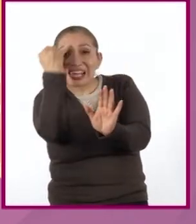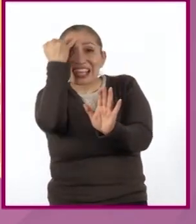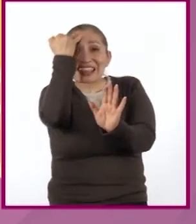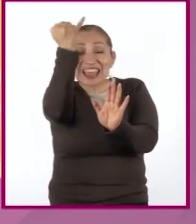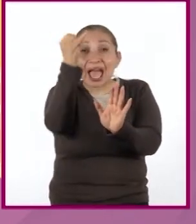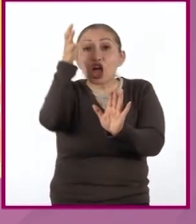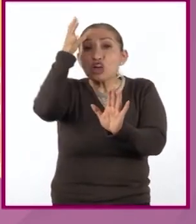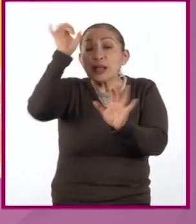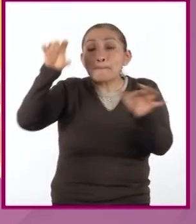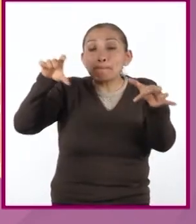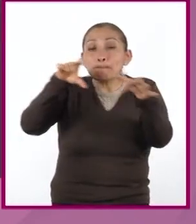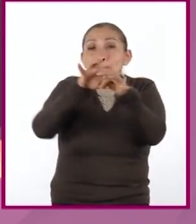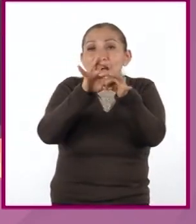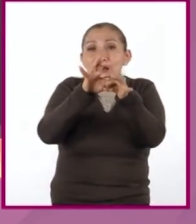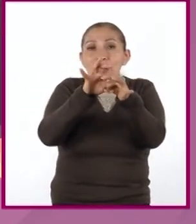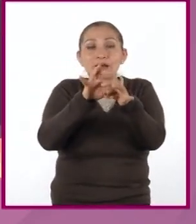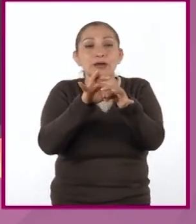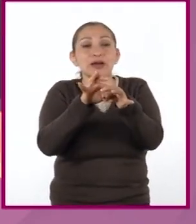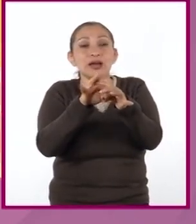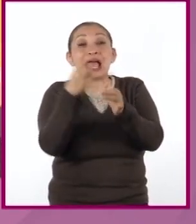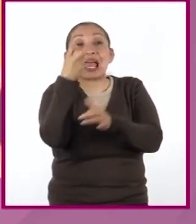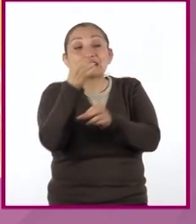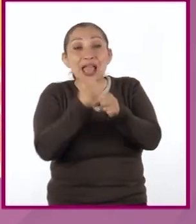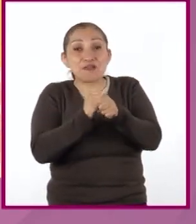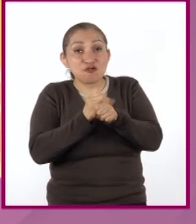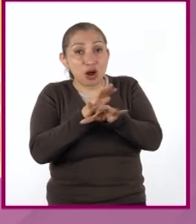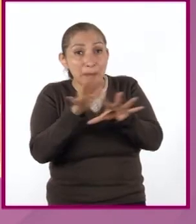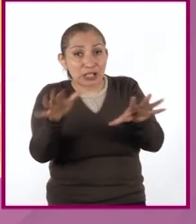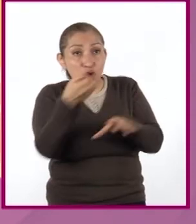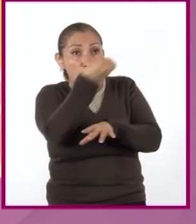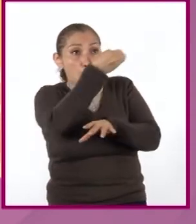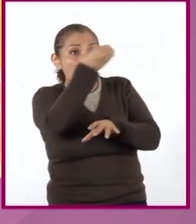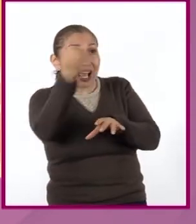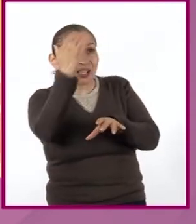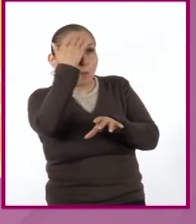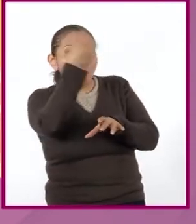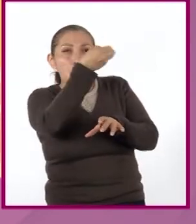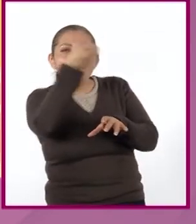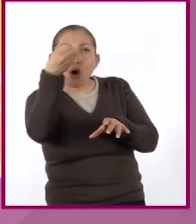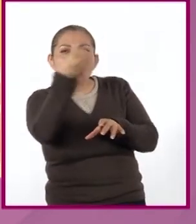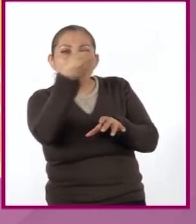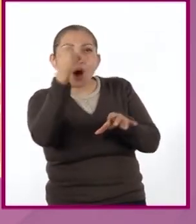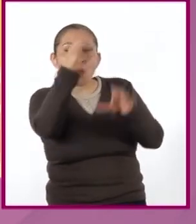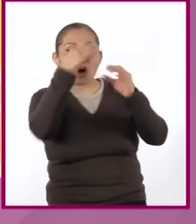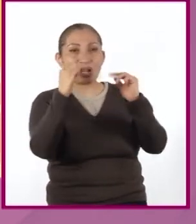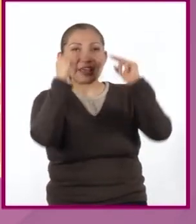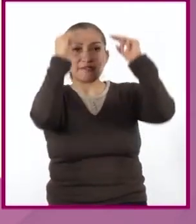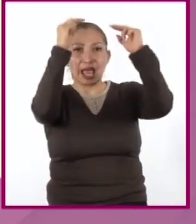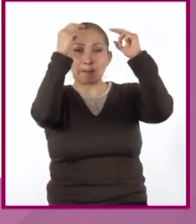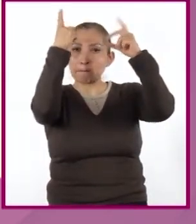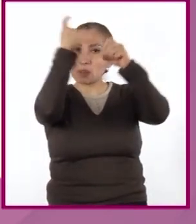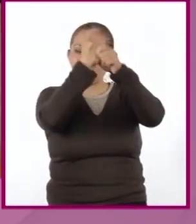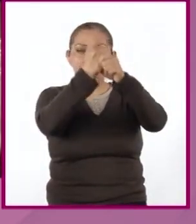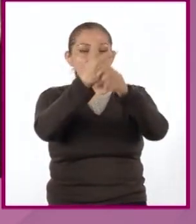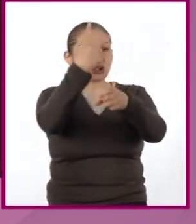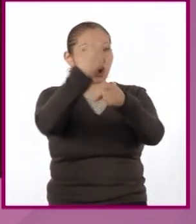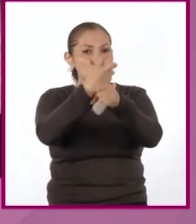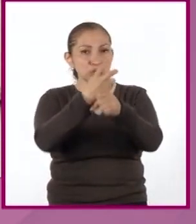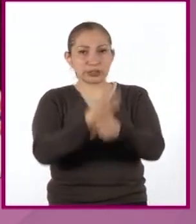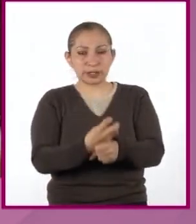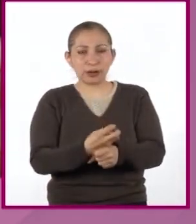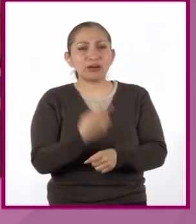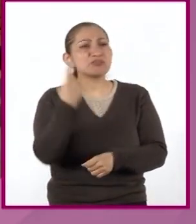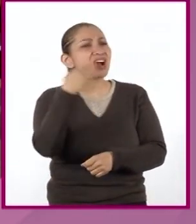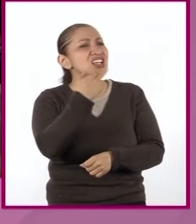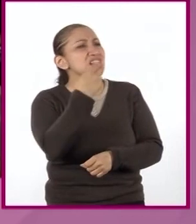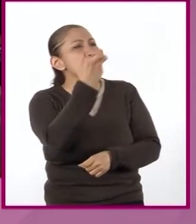conceptos relacionados entre sí. Esta información organiza el conocimiento de manera jerárquica. Pepe, ¿y para